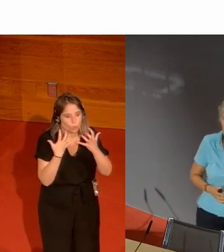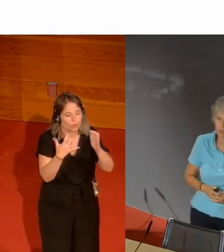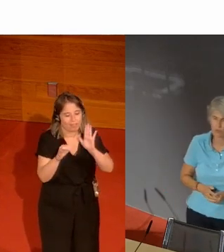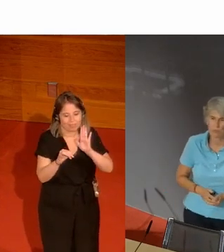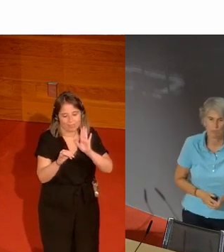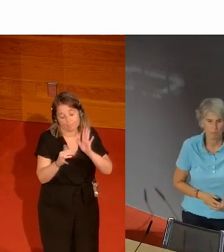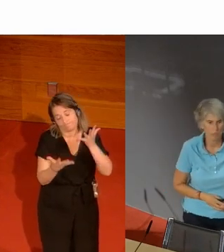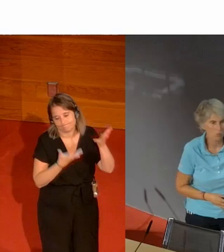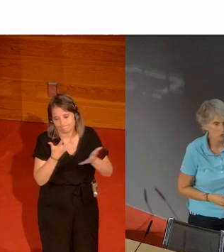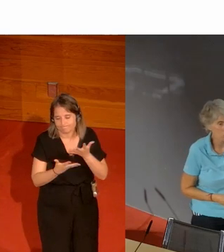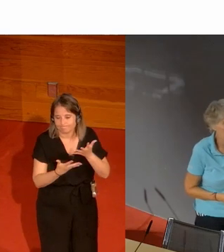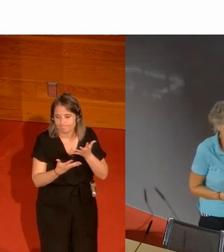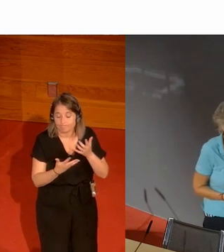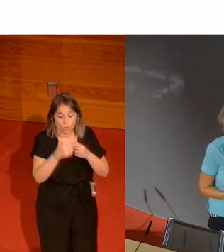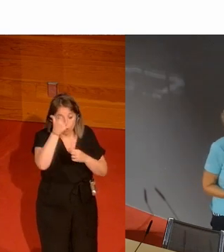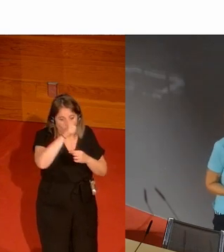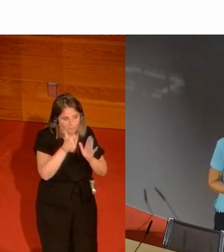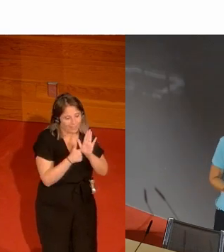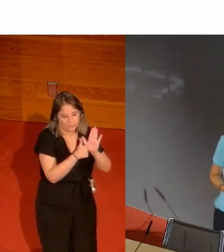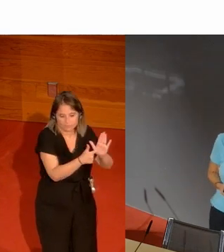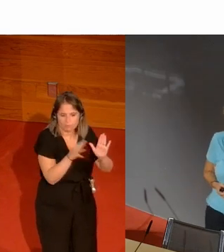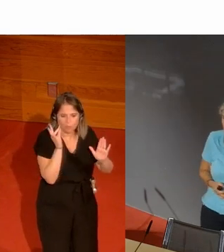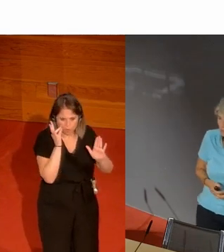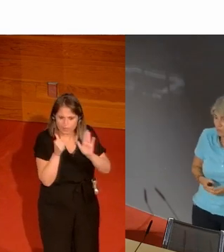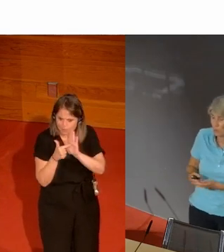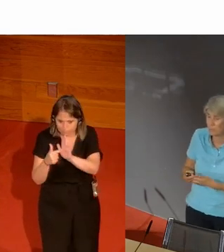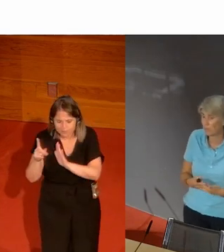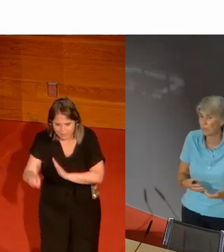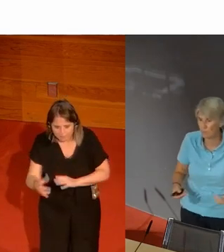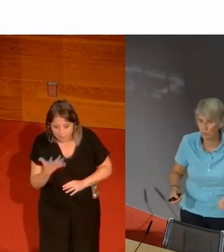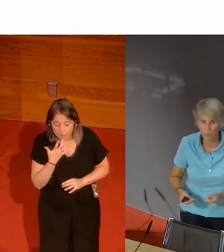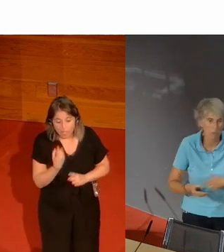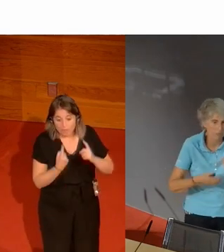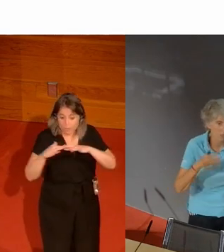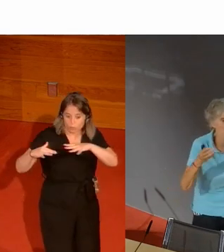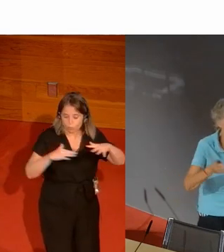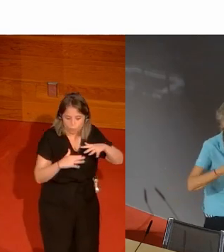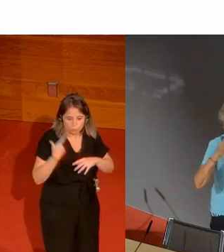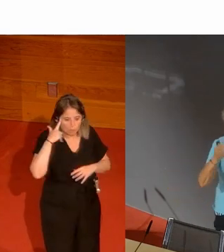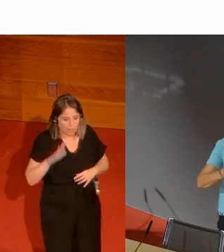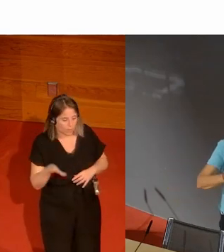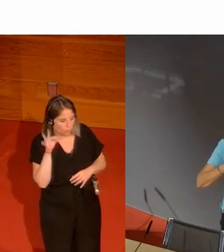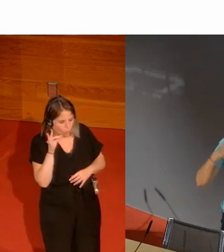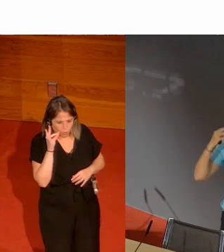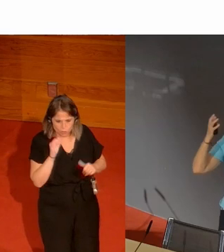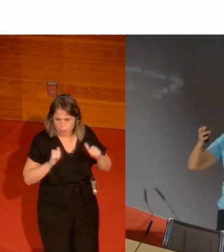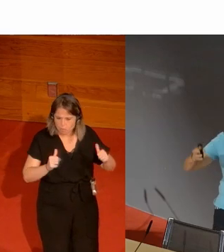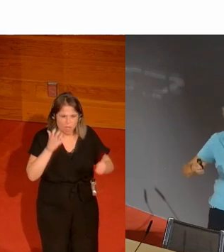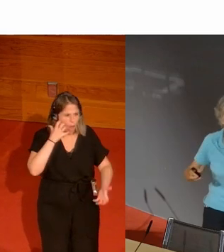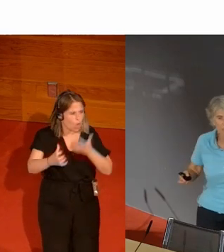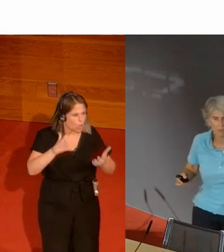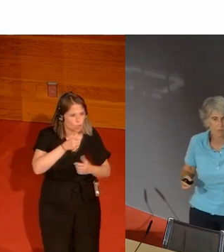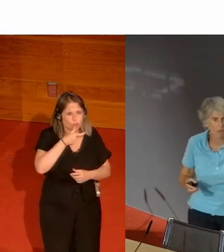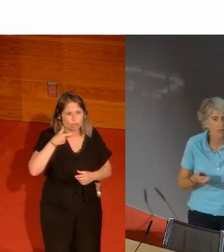algunos de algunos hombres algunos hombres algunas mujeres porque muchas veces cuando vas a ver un partido de fútbol hay veces que las mujeres empiezan a pegar gritos